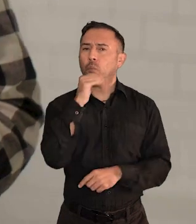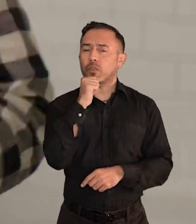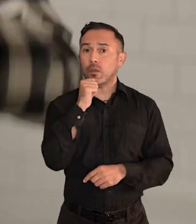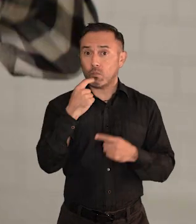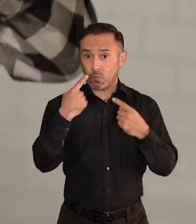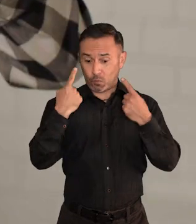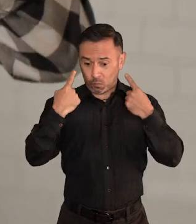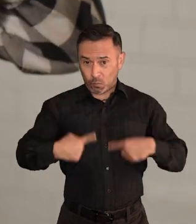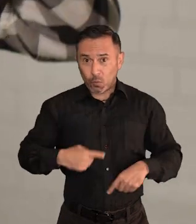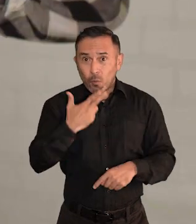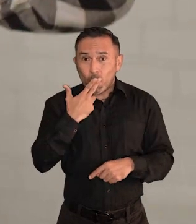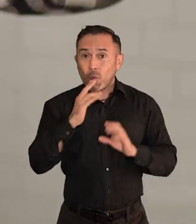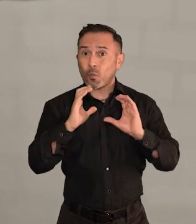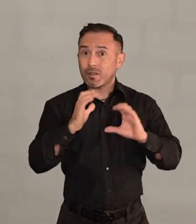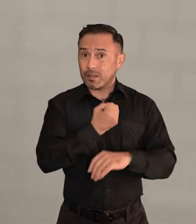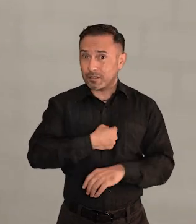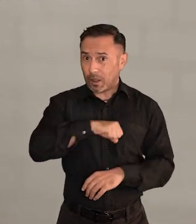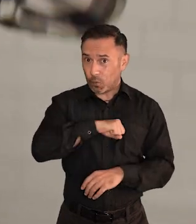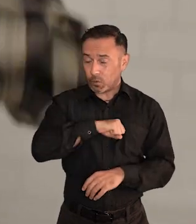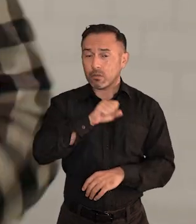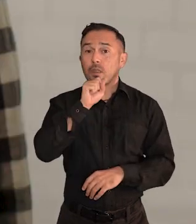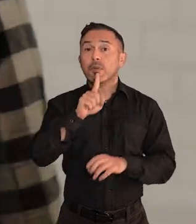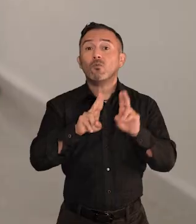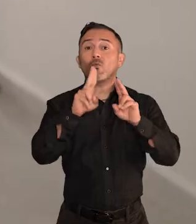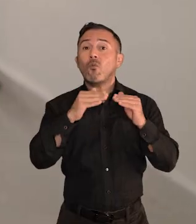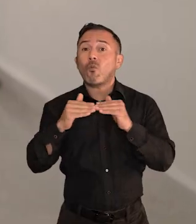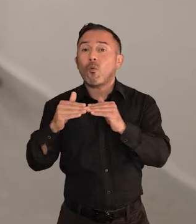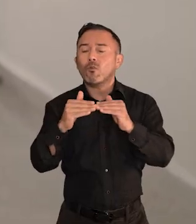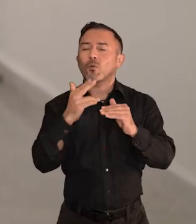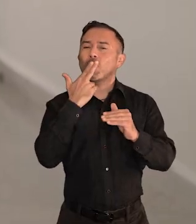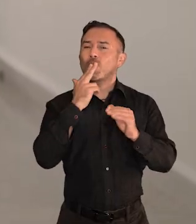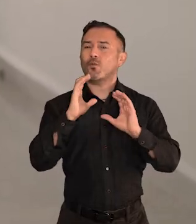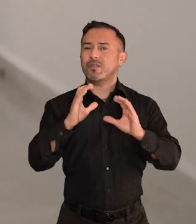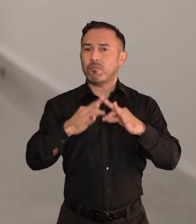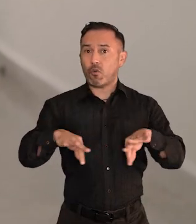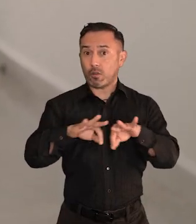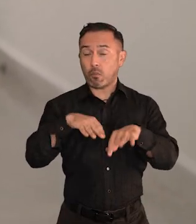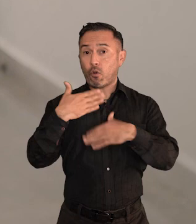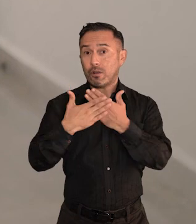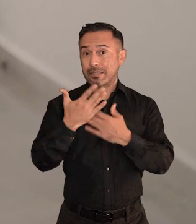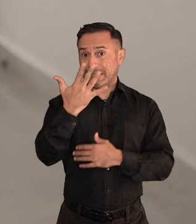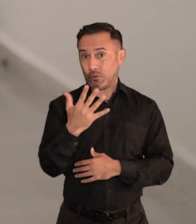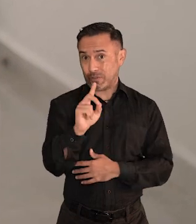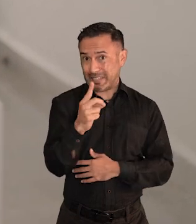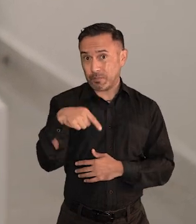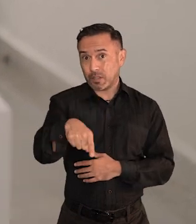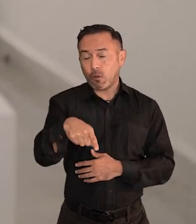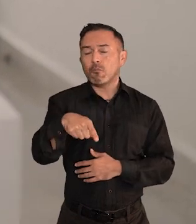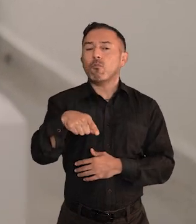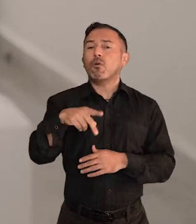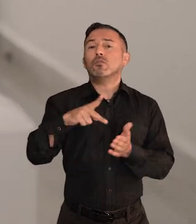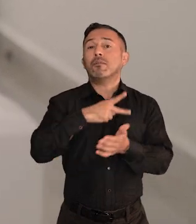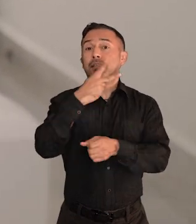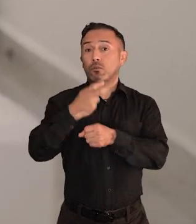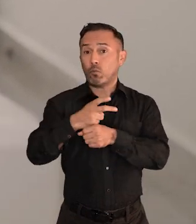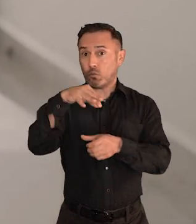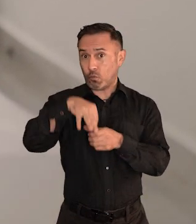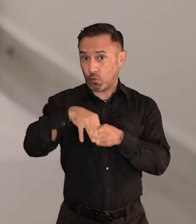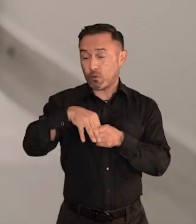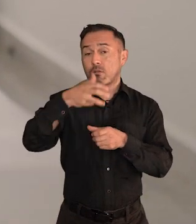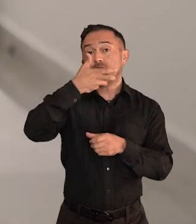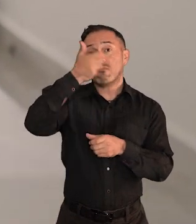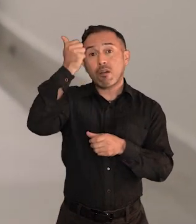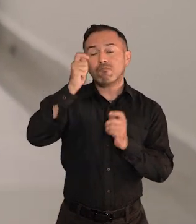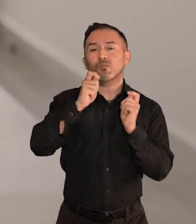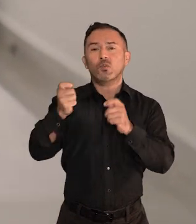nuestra salud, es esencial cuidar la democracia. Este 5 de diciembre celebraremos una elección extraordinaria para una senaduría